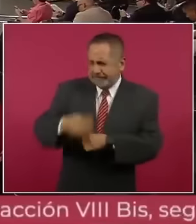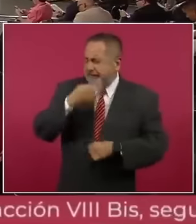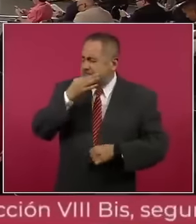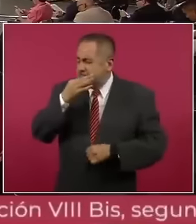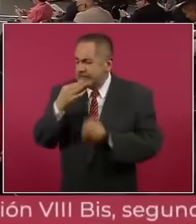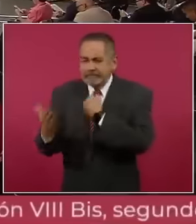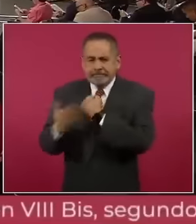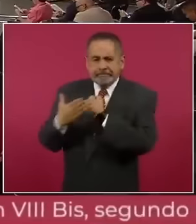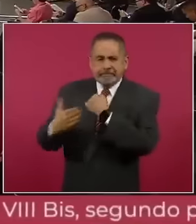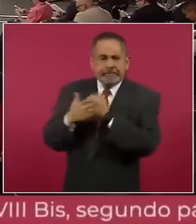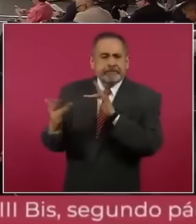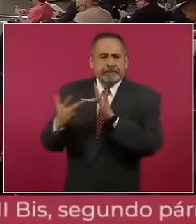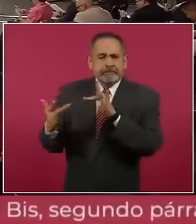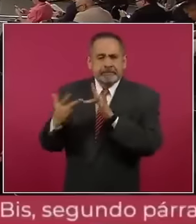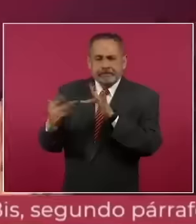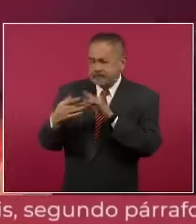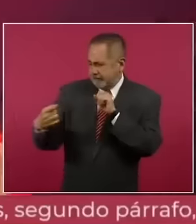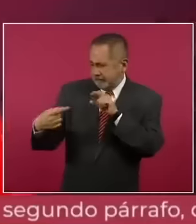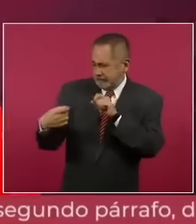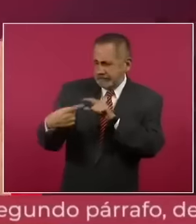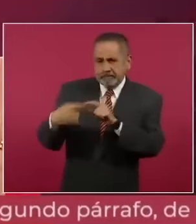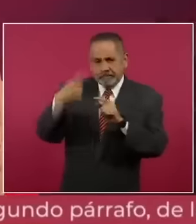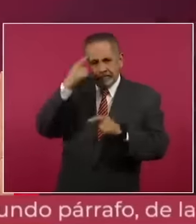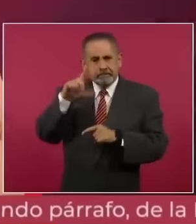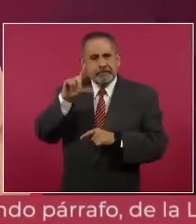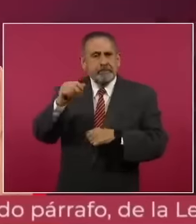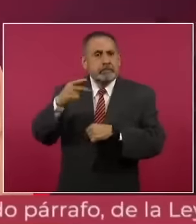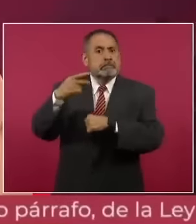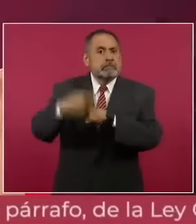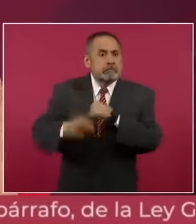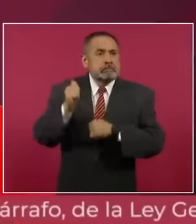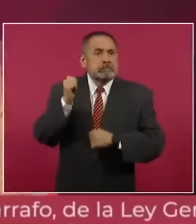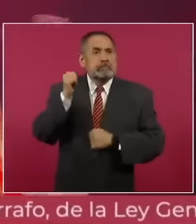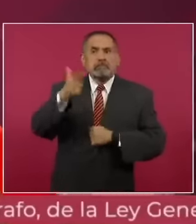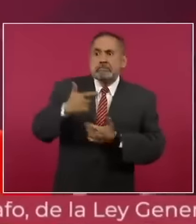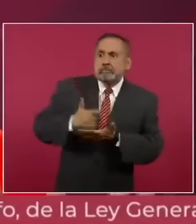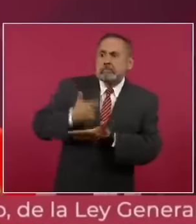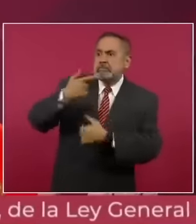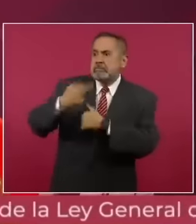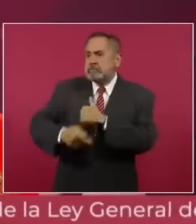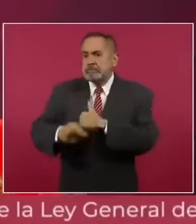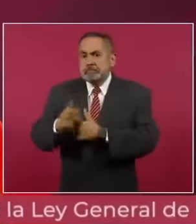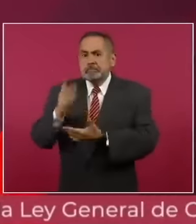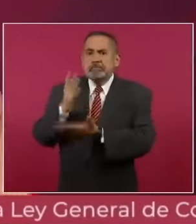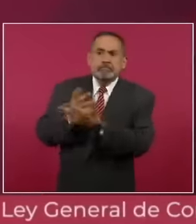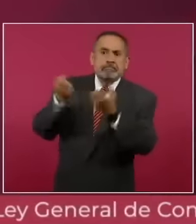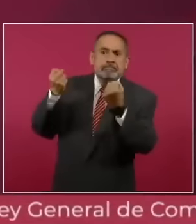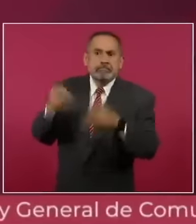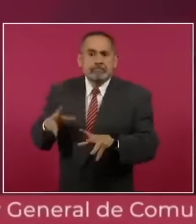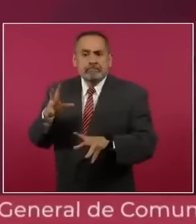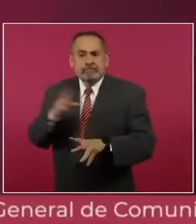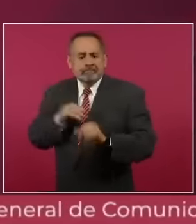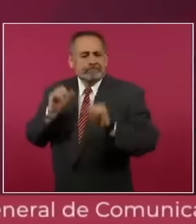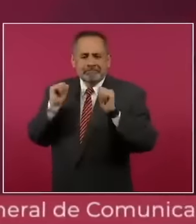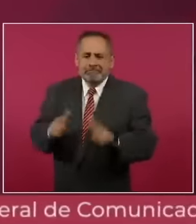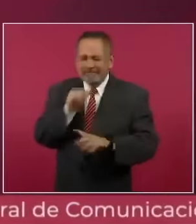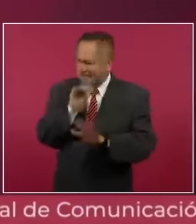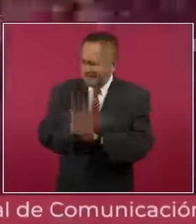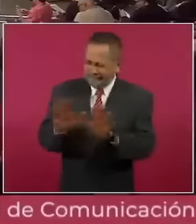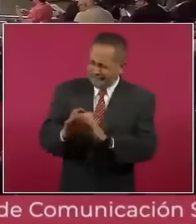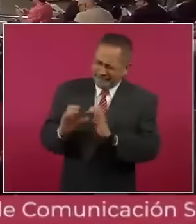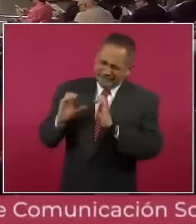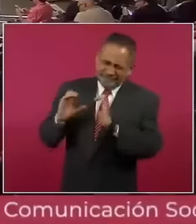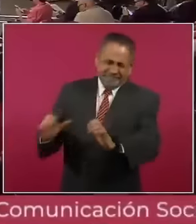una información para que no podamos tener nunca ni la más mínima gripa, ni un paro cardíaco, ni un COVID, ni absolutamente